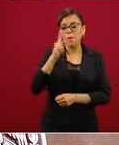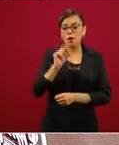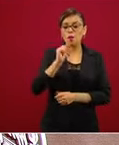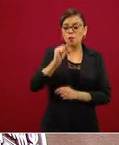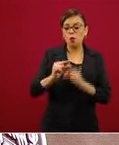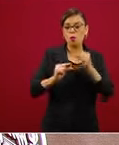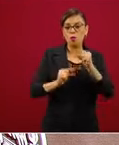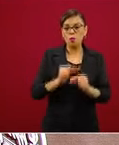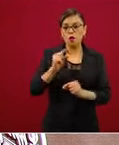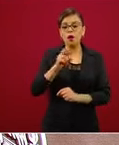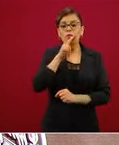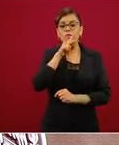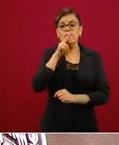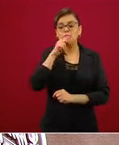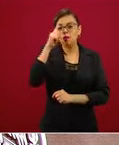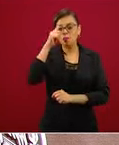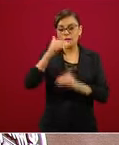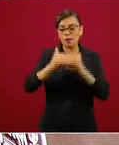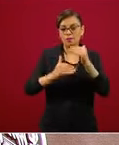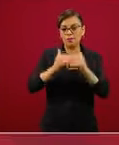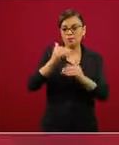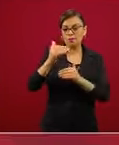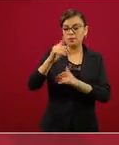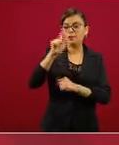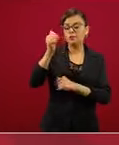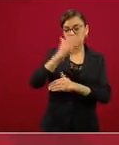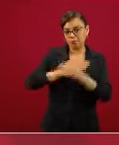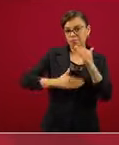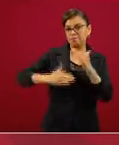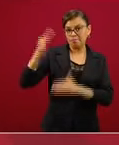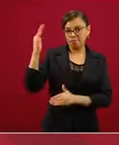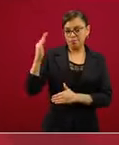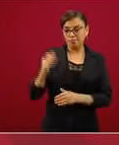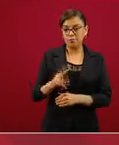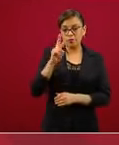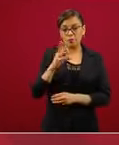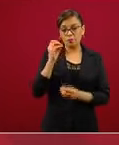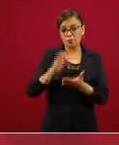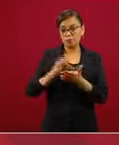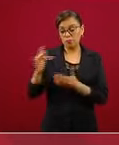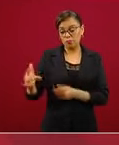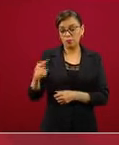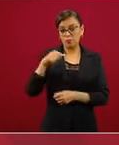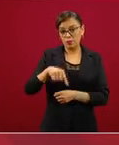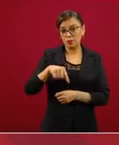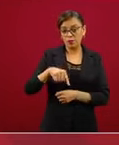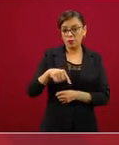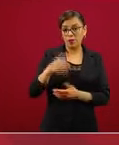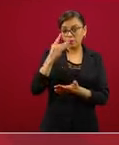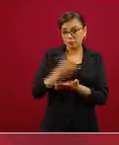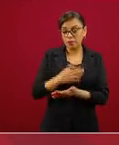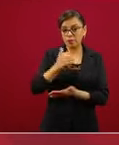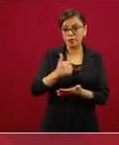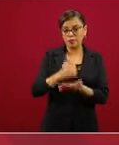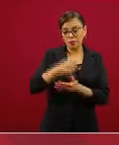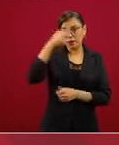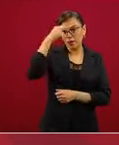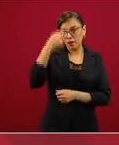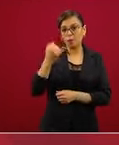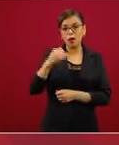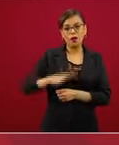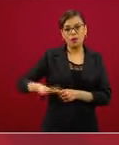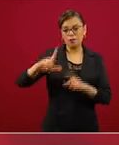ahora, y gracias a la ciudadanía, en particular en la Ciudad de México, hemos logrado controlar